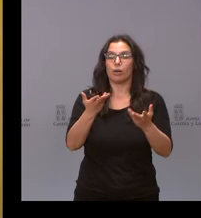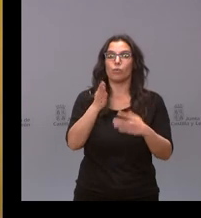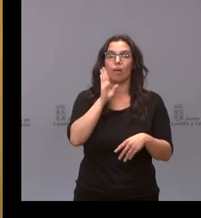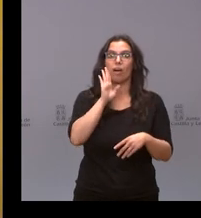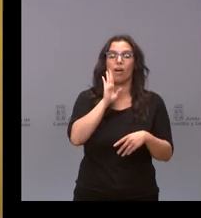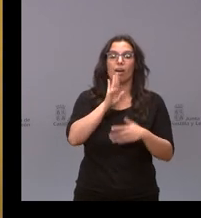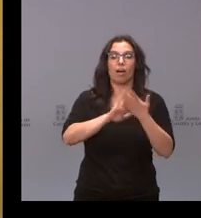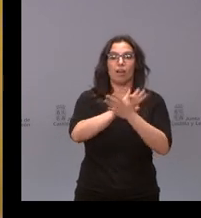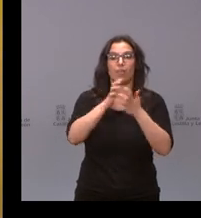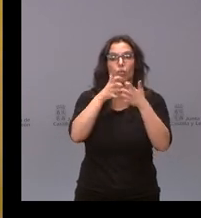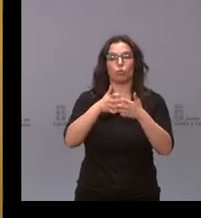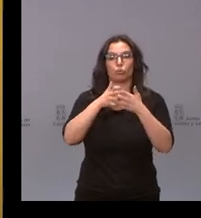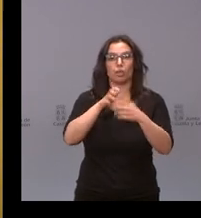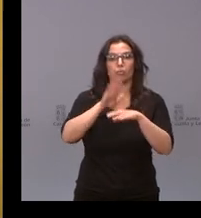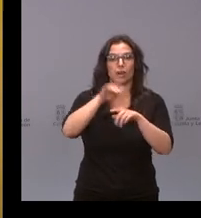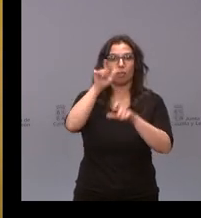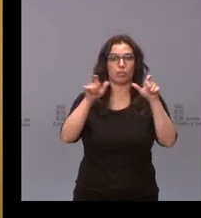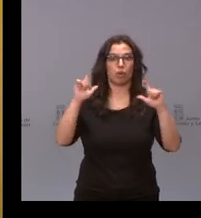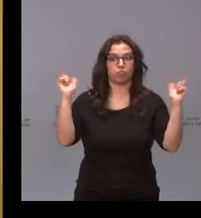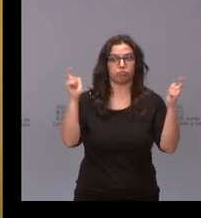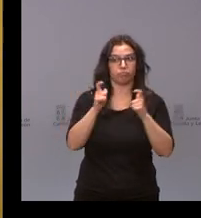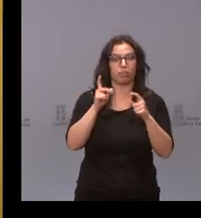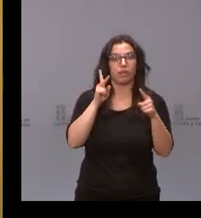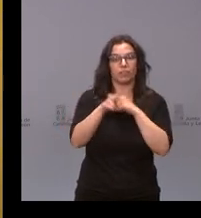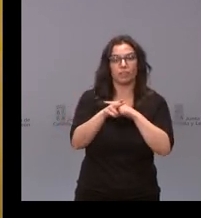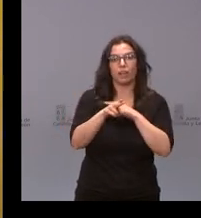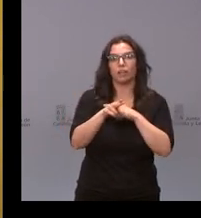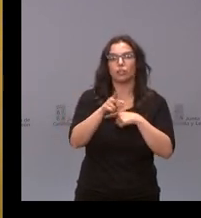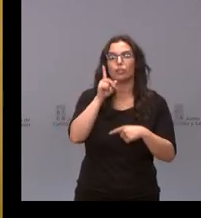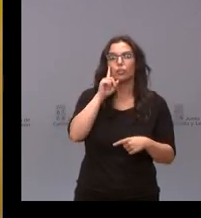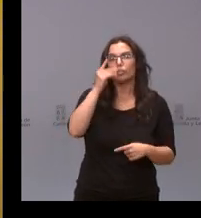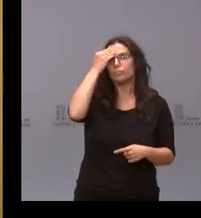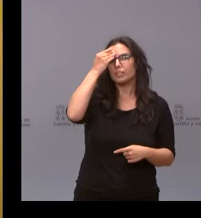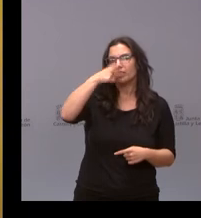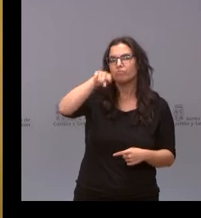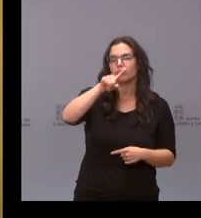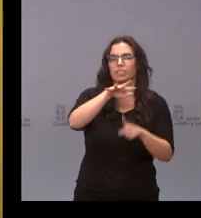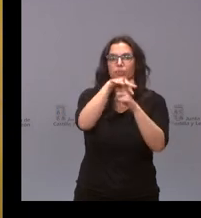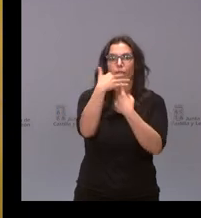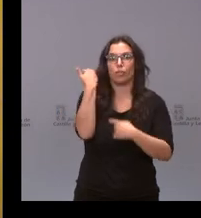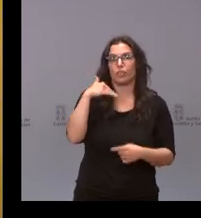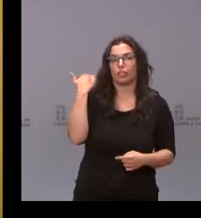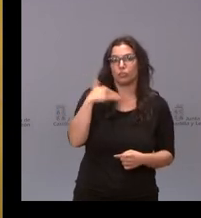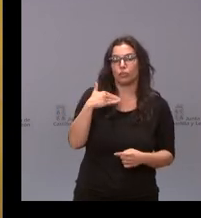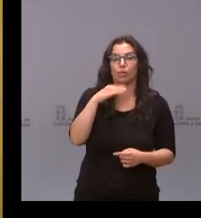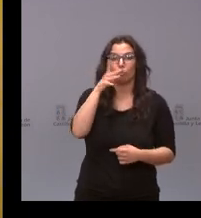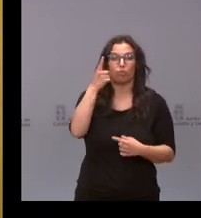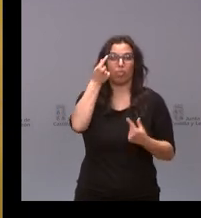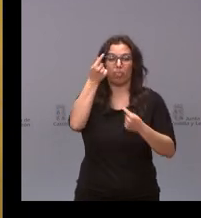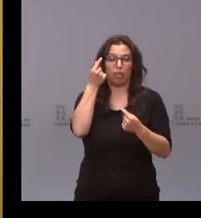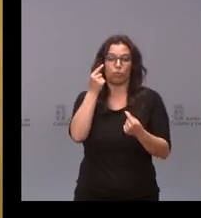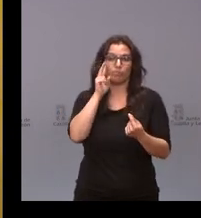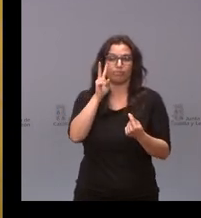luchar contra la despoblación no sé qué le parece igualar la situación de Soria que bueno todas las cifras apuntan a que es la